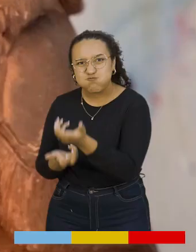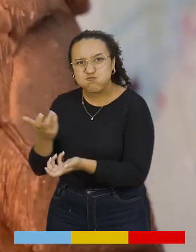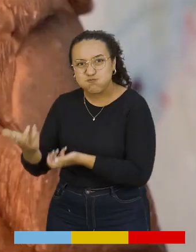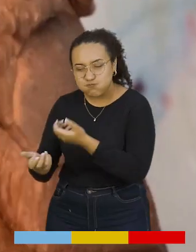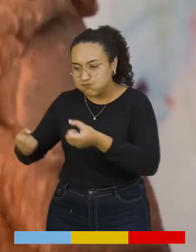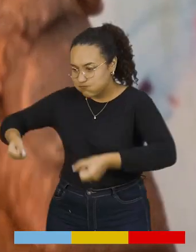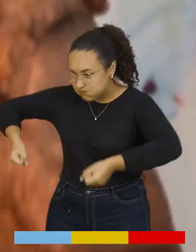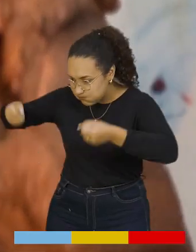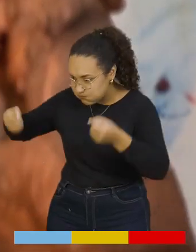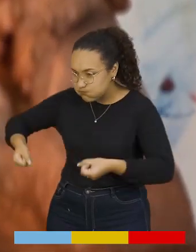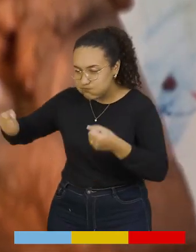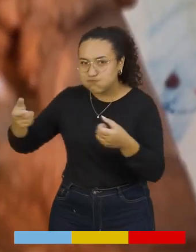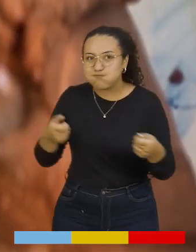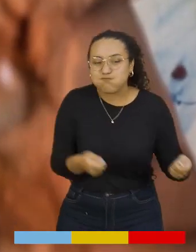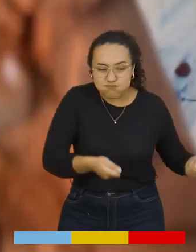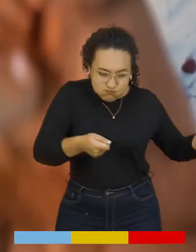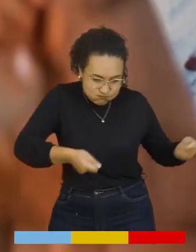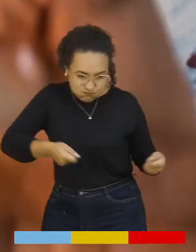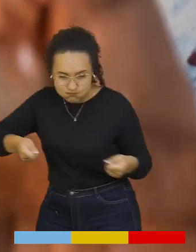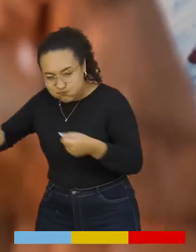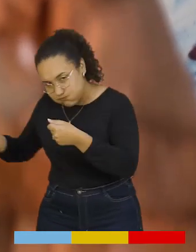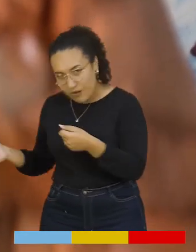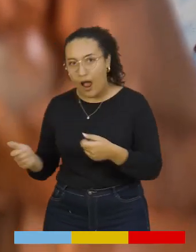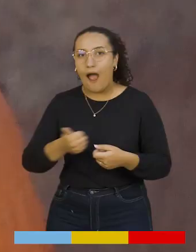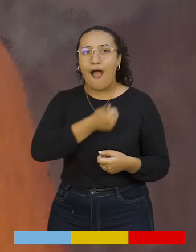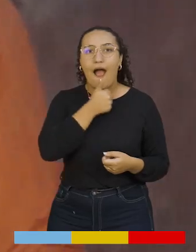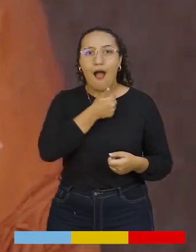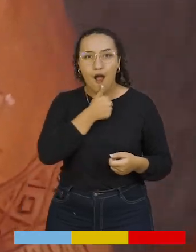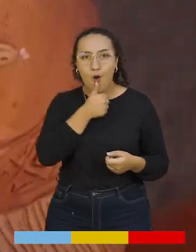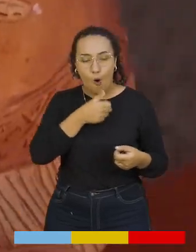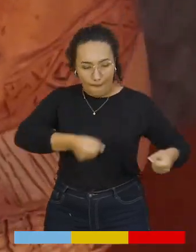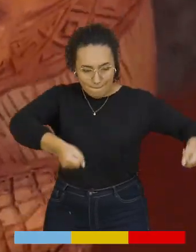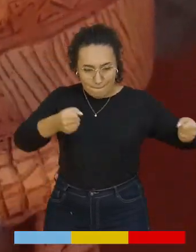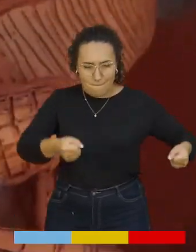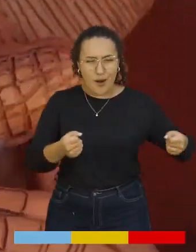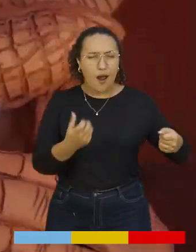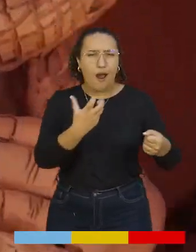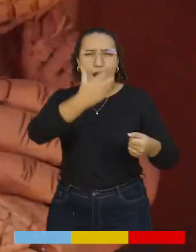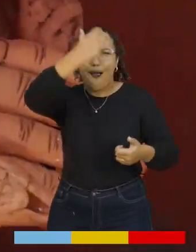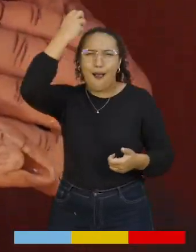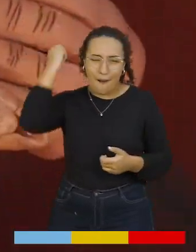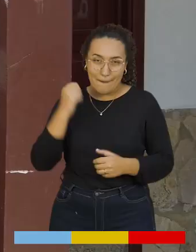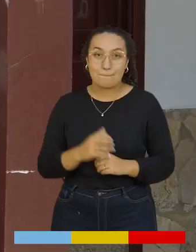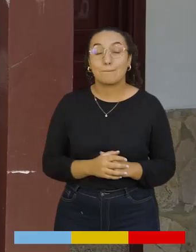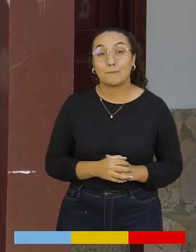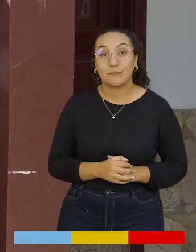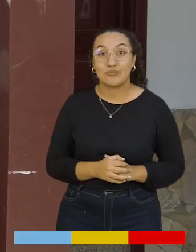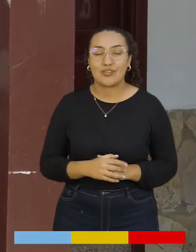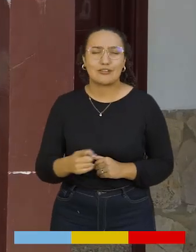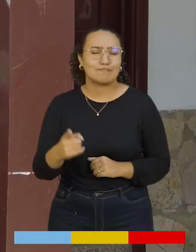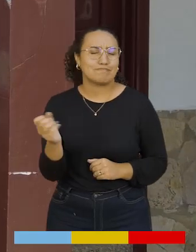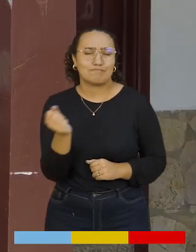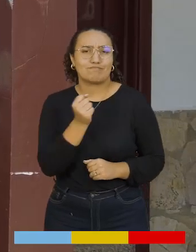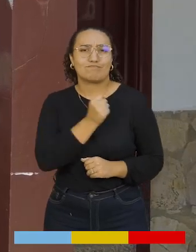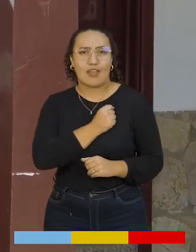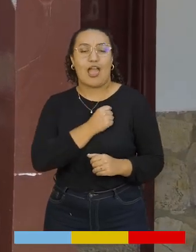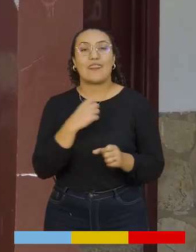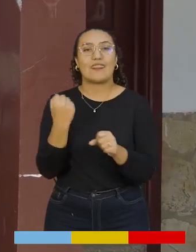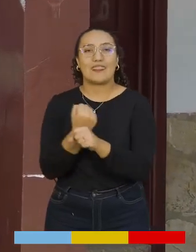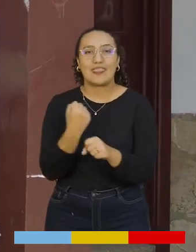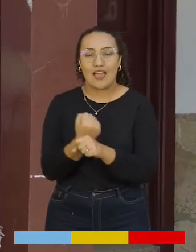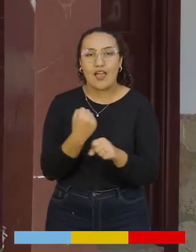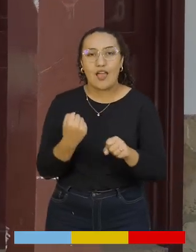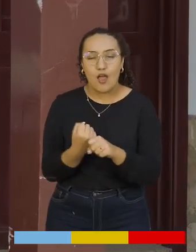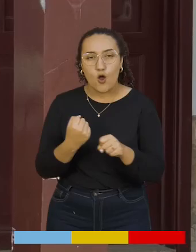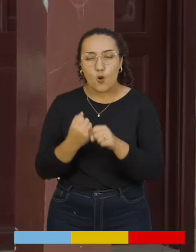sus alimentos ahí, transportaban su agua en sus chorotes, en sus múcuras. Yo tengo una metodología de trabajar con figuras